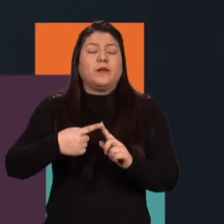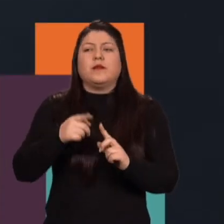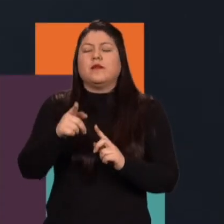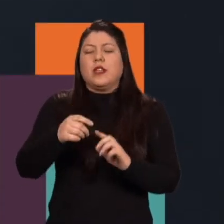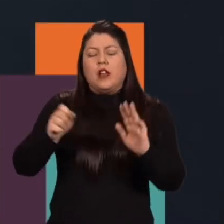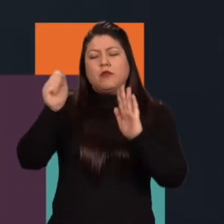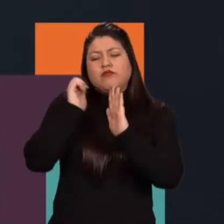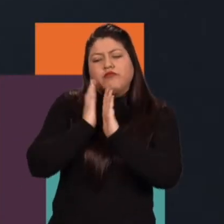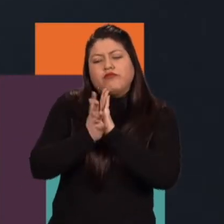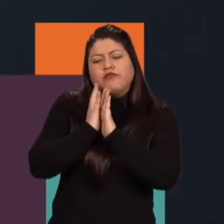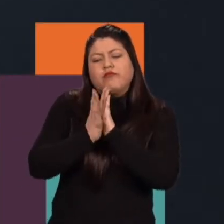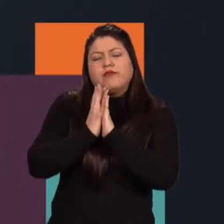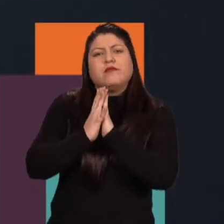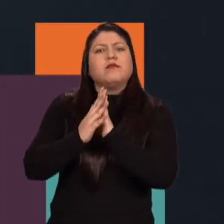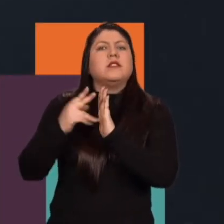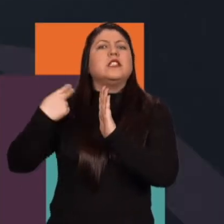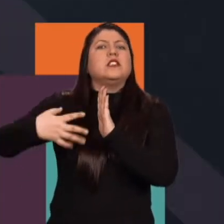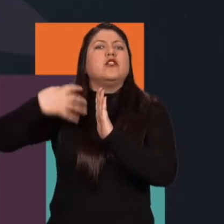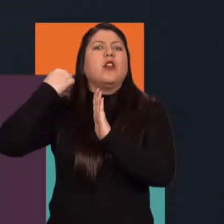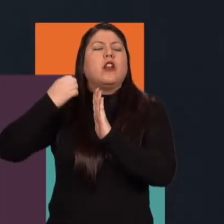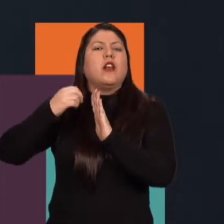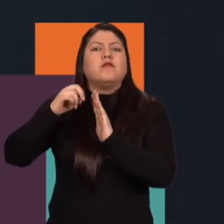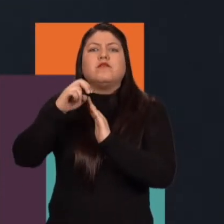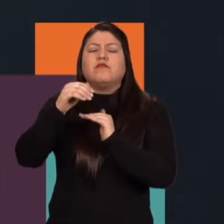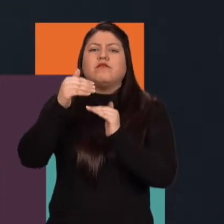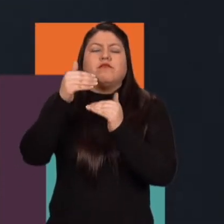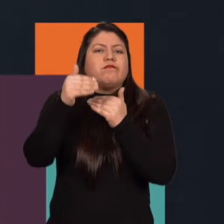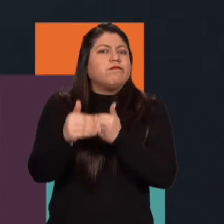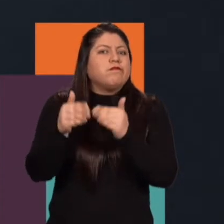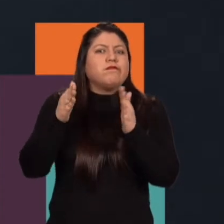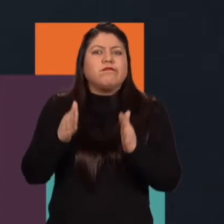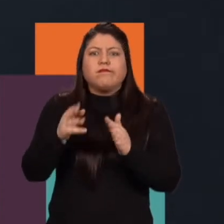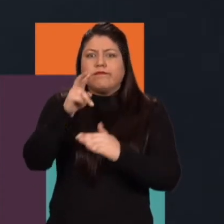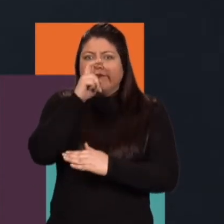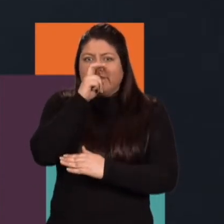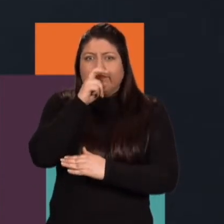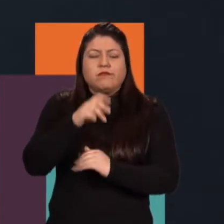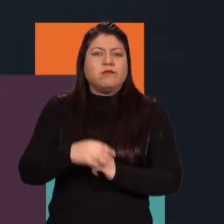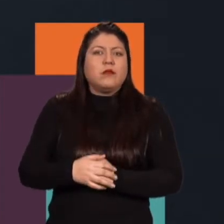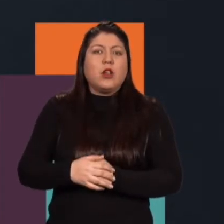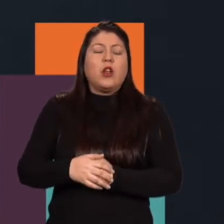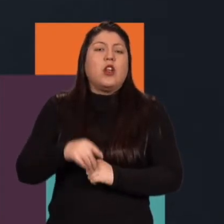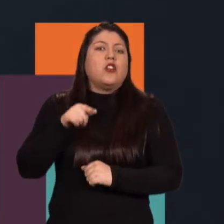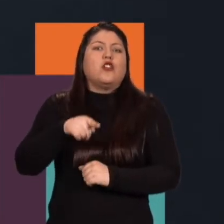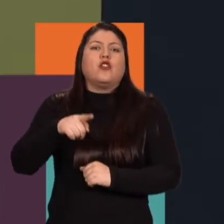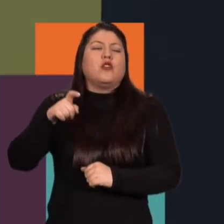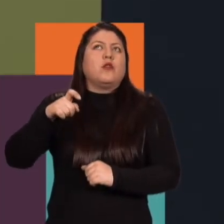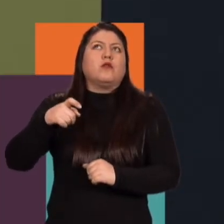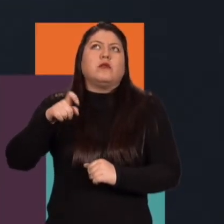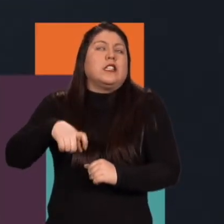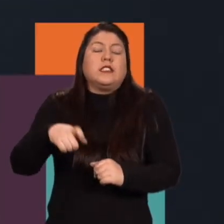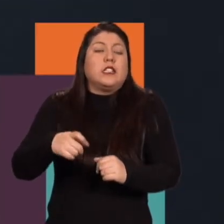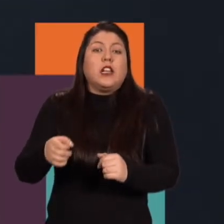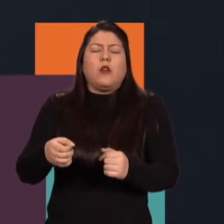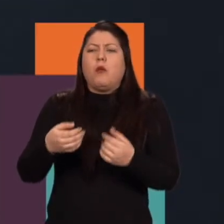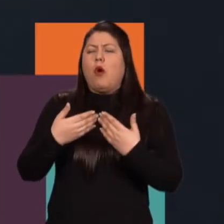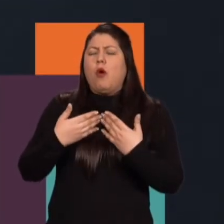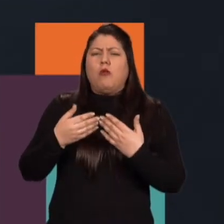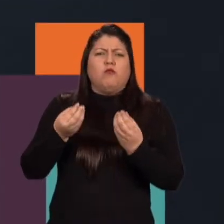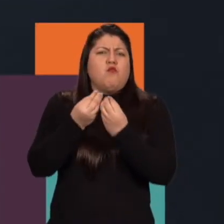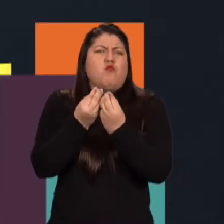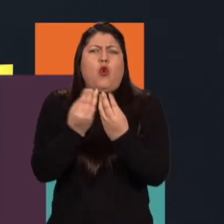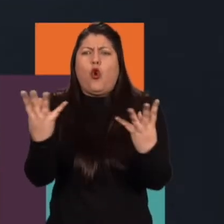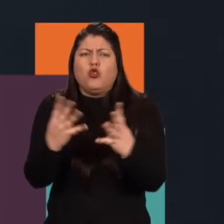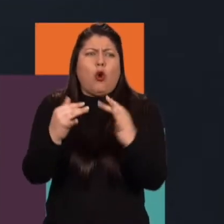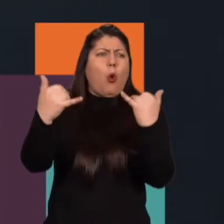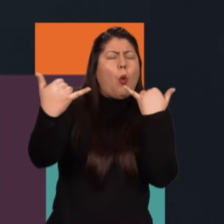poco más cerradas, historias que de verdad, digamos, no permitan tanto un despliegue de producción como las grandes producciones